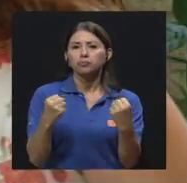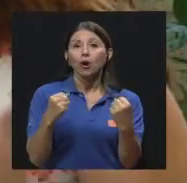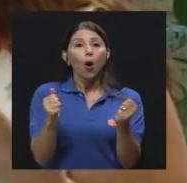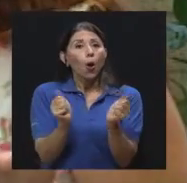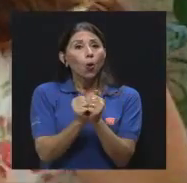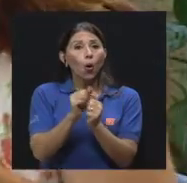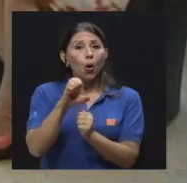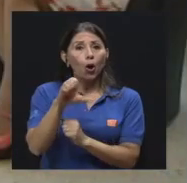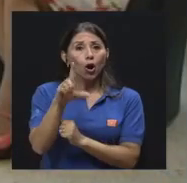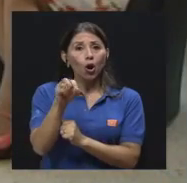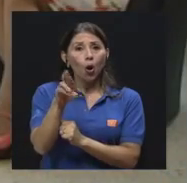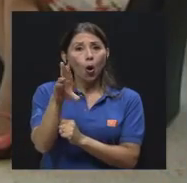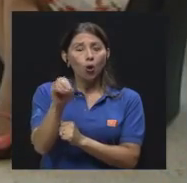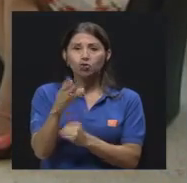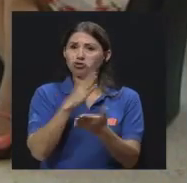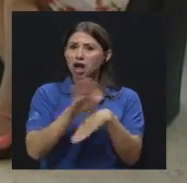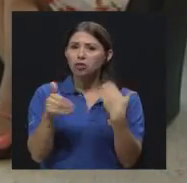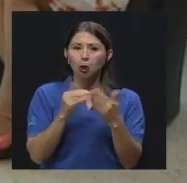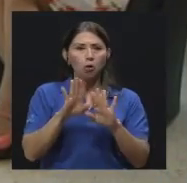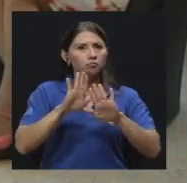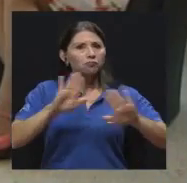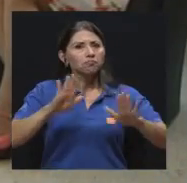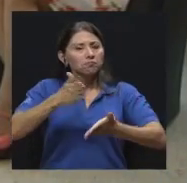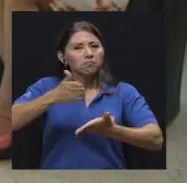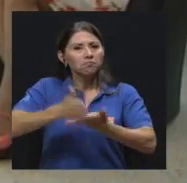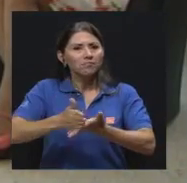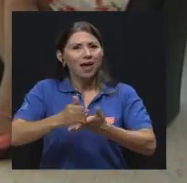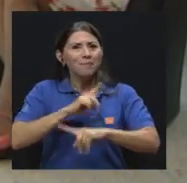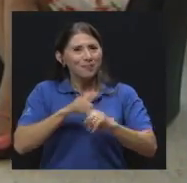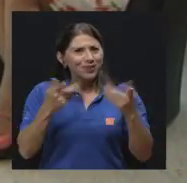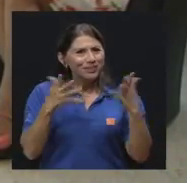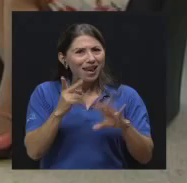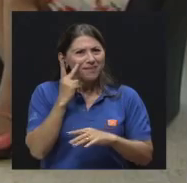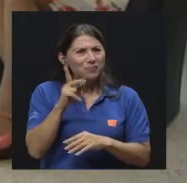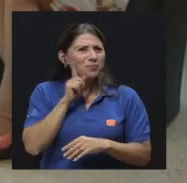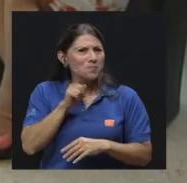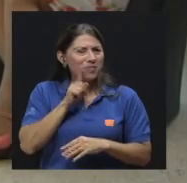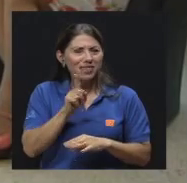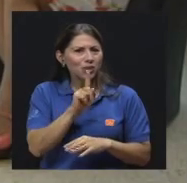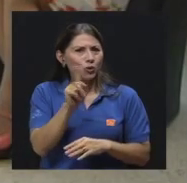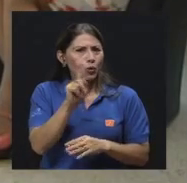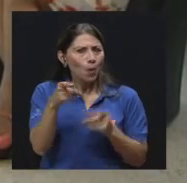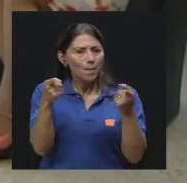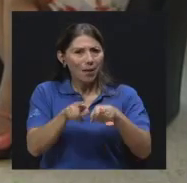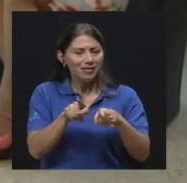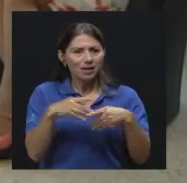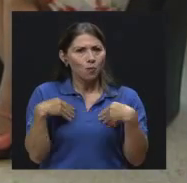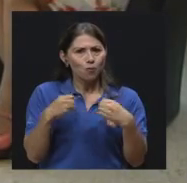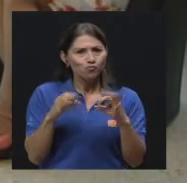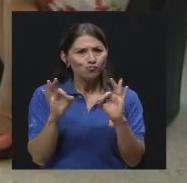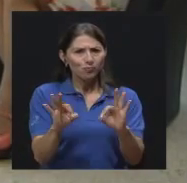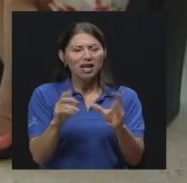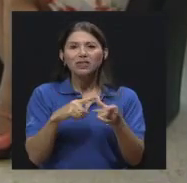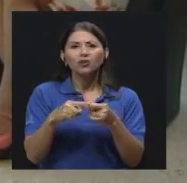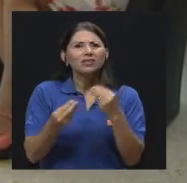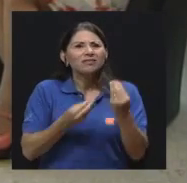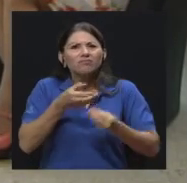va a morir todo. Pero ya vimos que no, doctor, y si es importante, entonces, ¿qué podemos hacer para prevenirlo? Sí, claro. El hongo